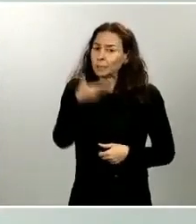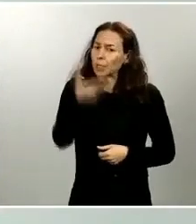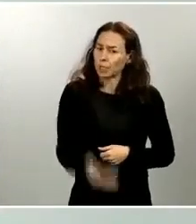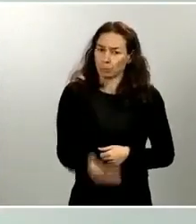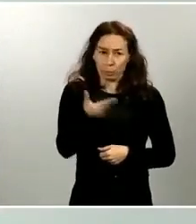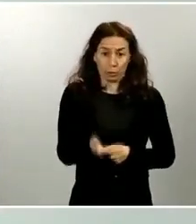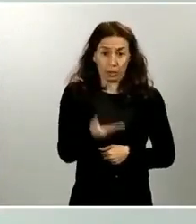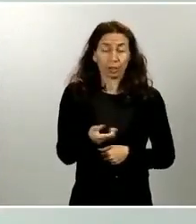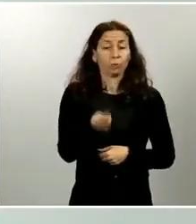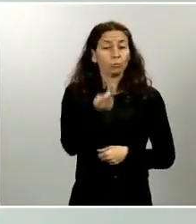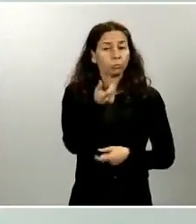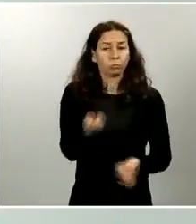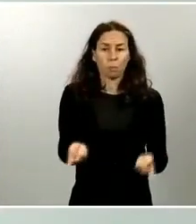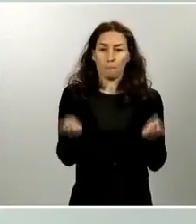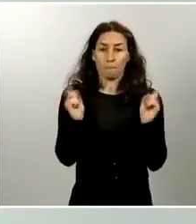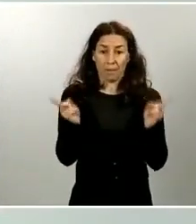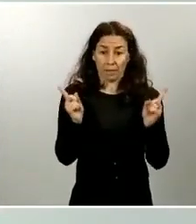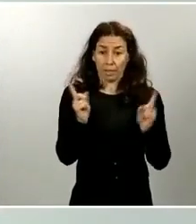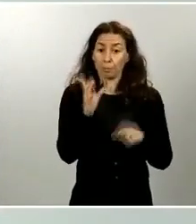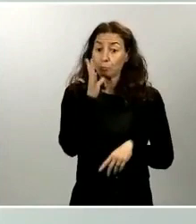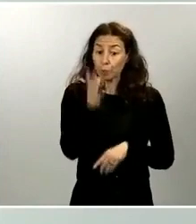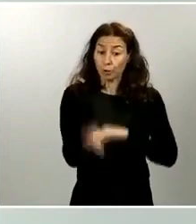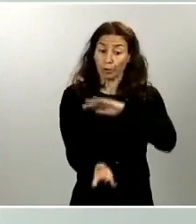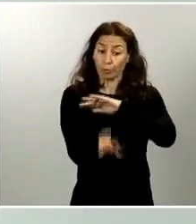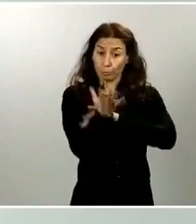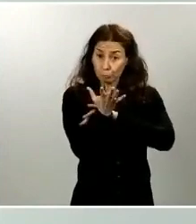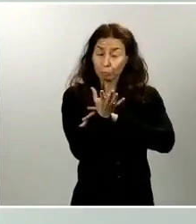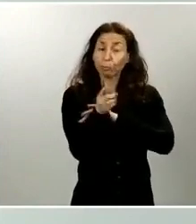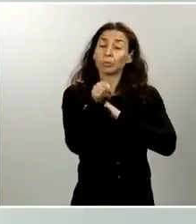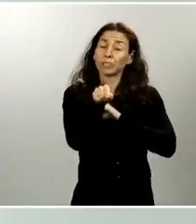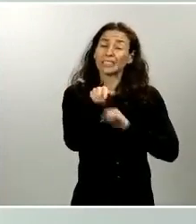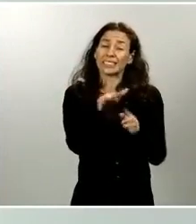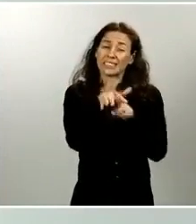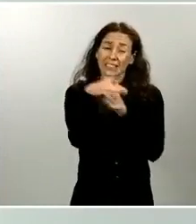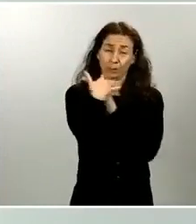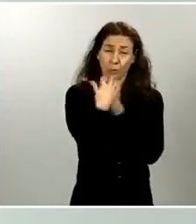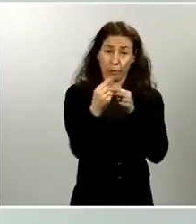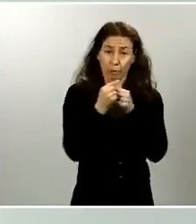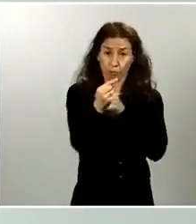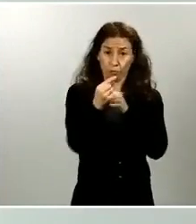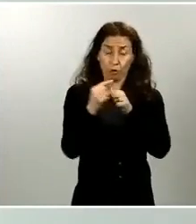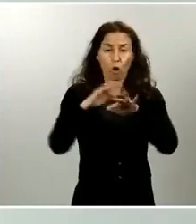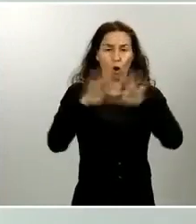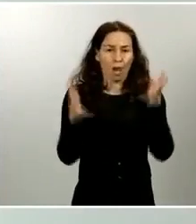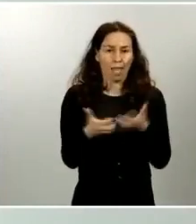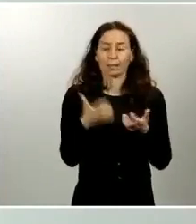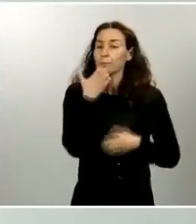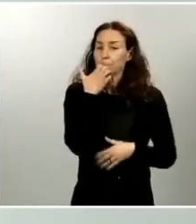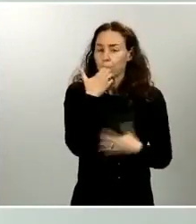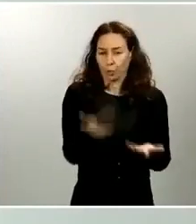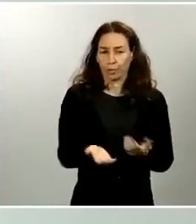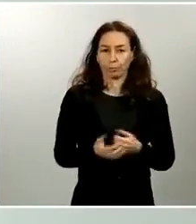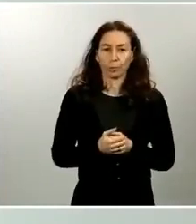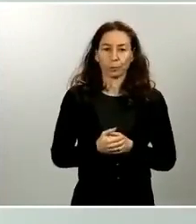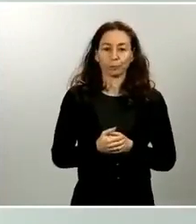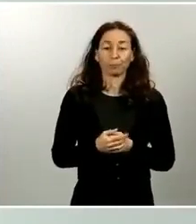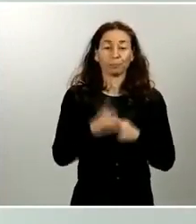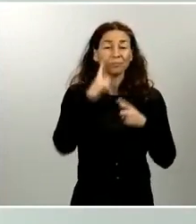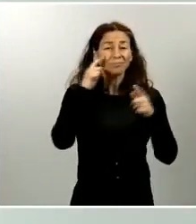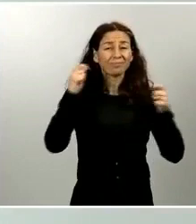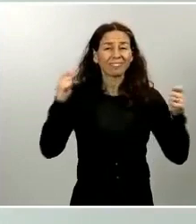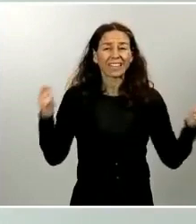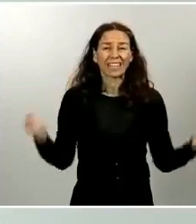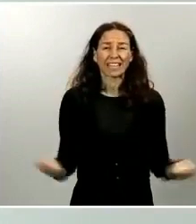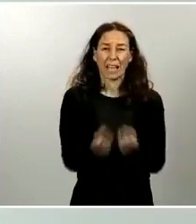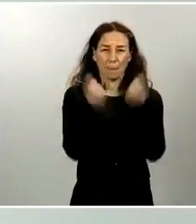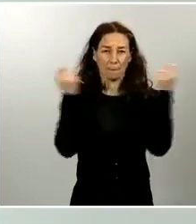diferentes actividades delictivas que se cometen utilizando este medio. Me gustaría citarles, por ejemplo, esas campañas de phishing a